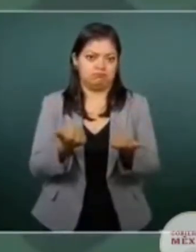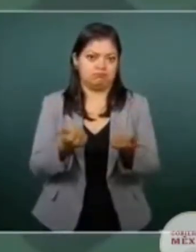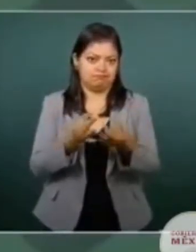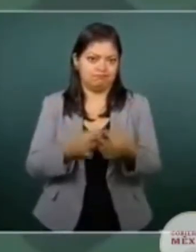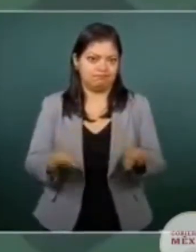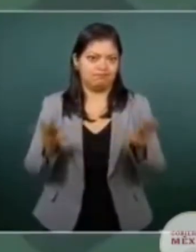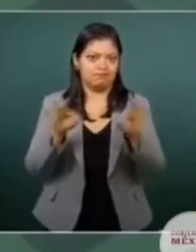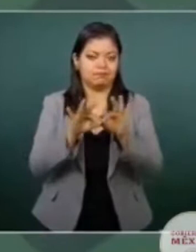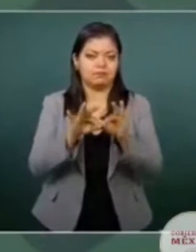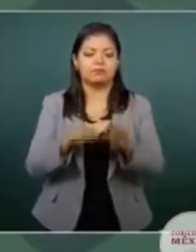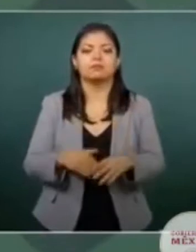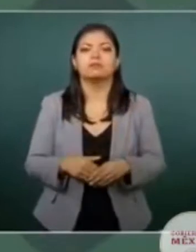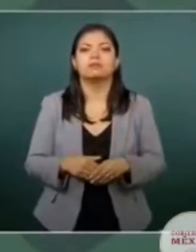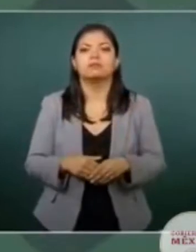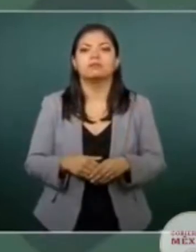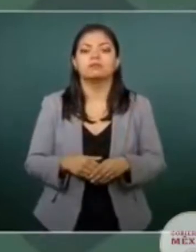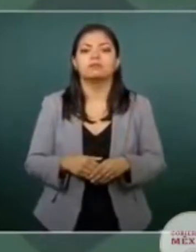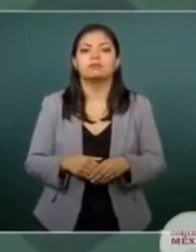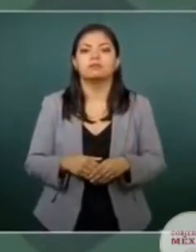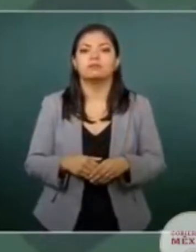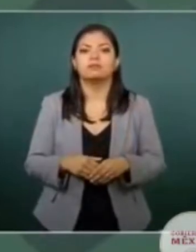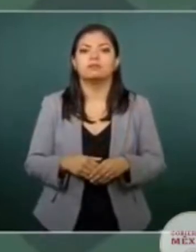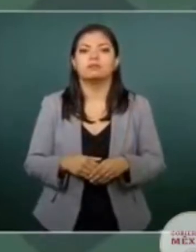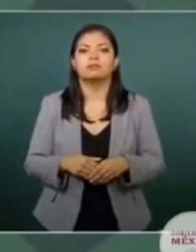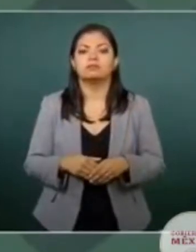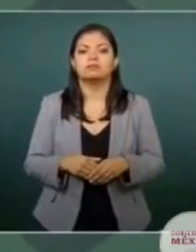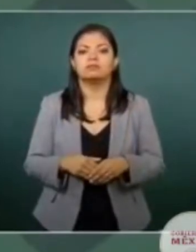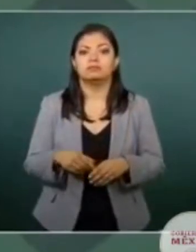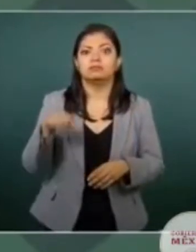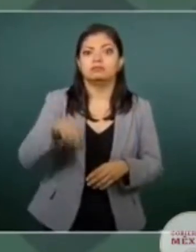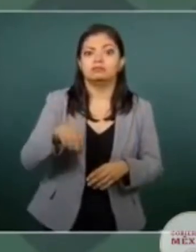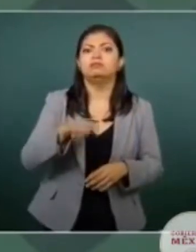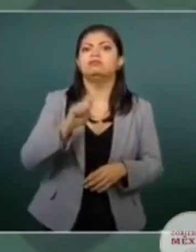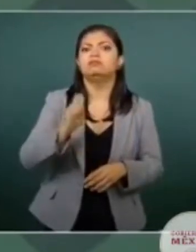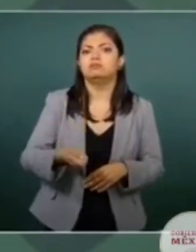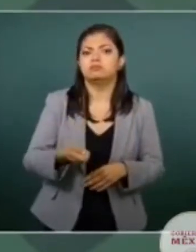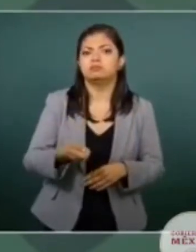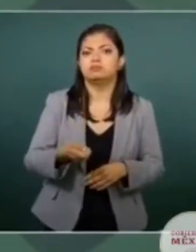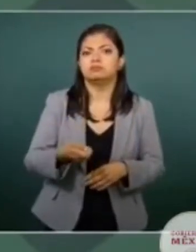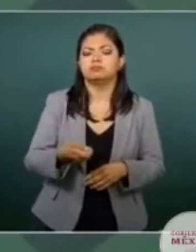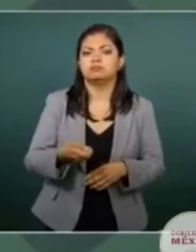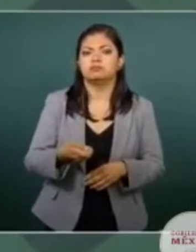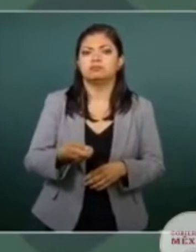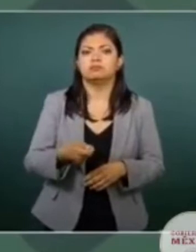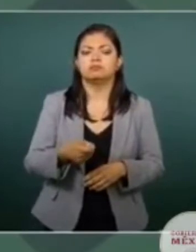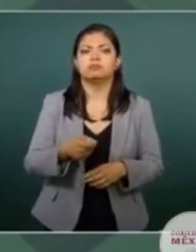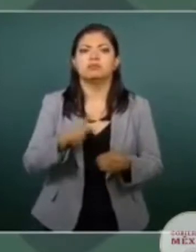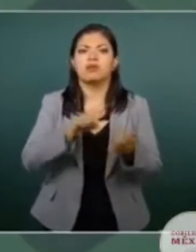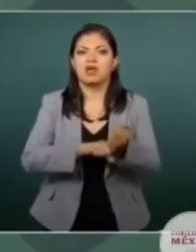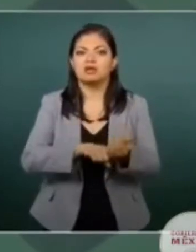enfrentado a la delincuencia